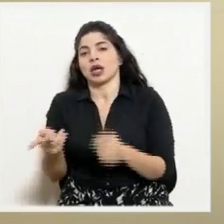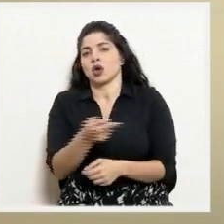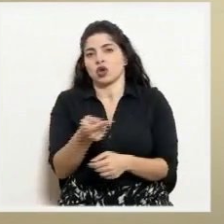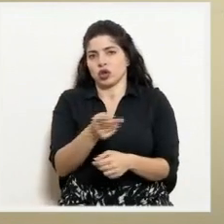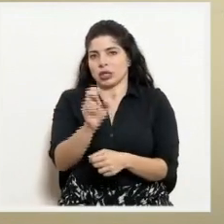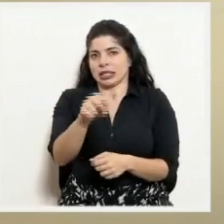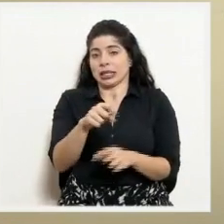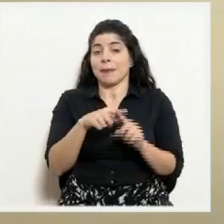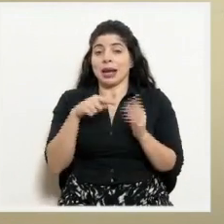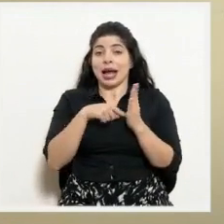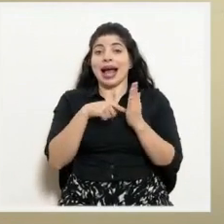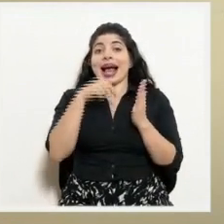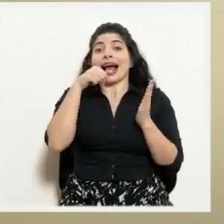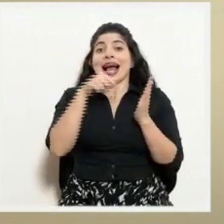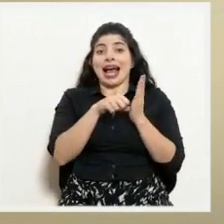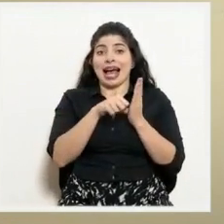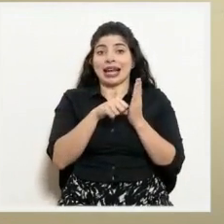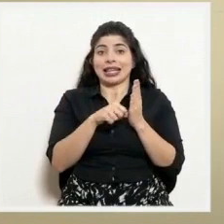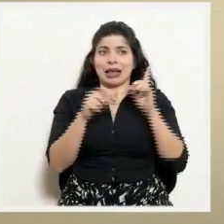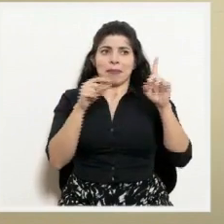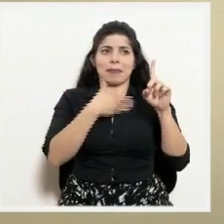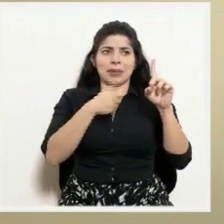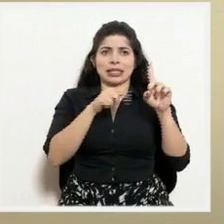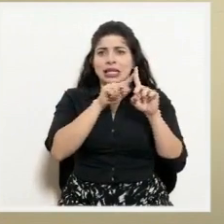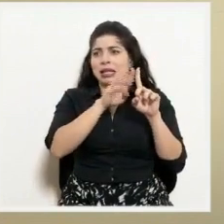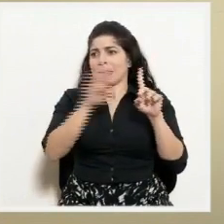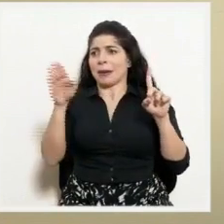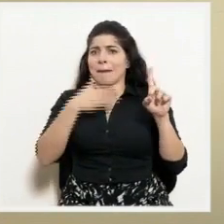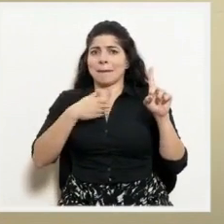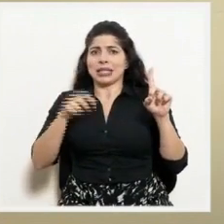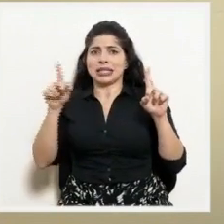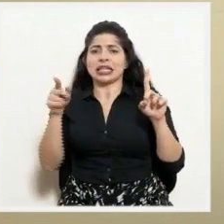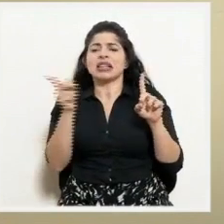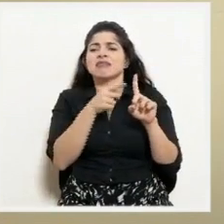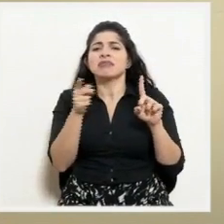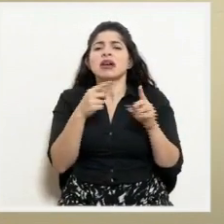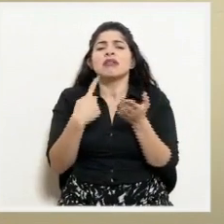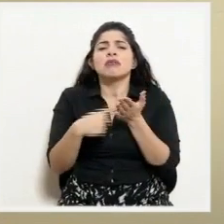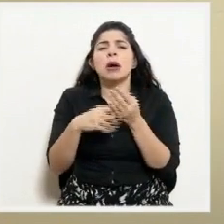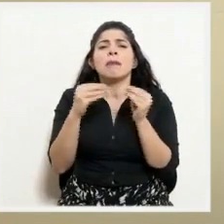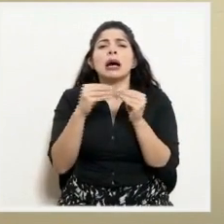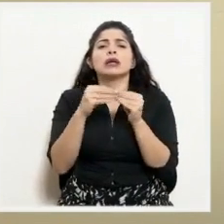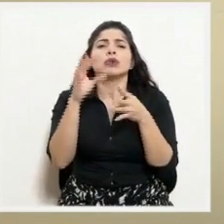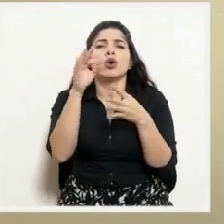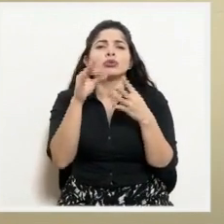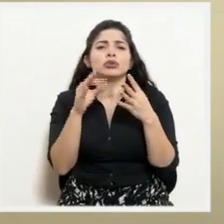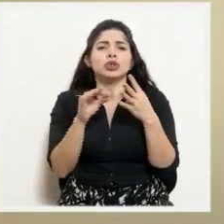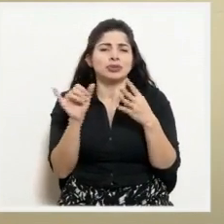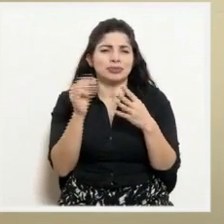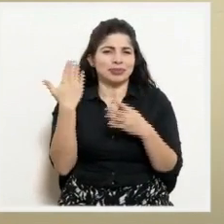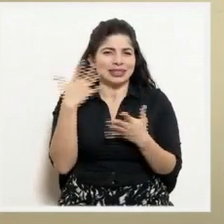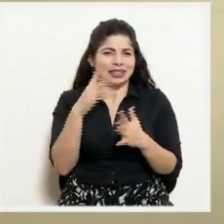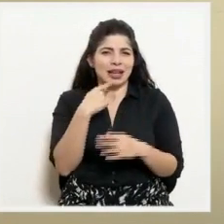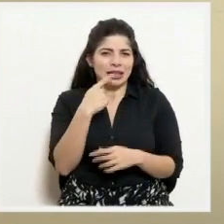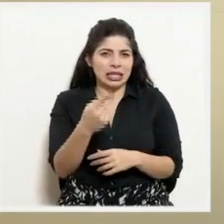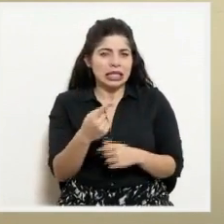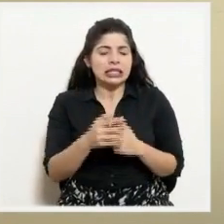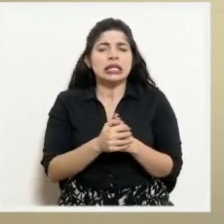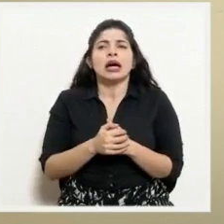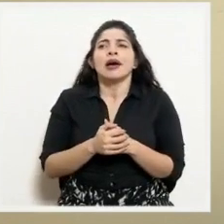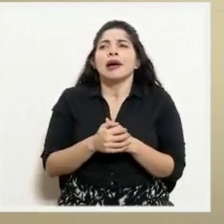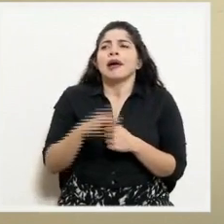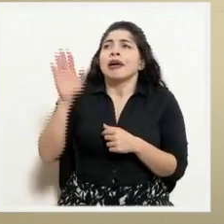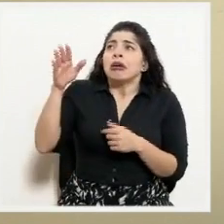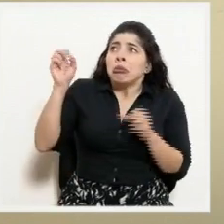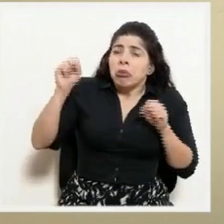carta se plantean diferentes opciones, incluyendo la que se ha mencionado, de un